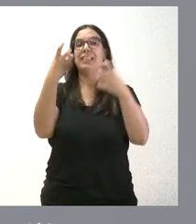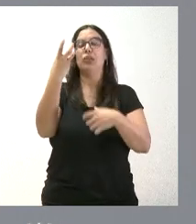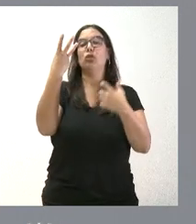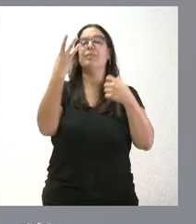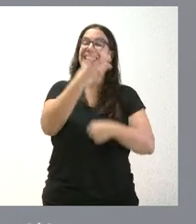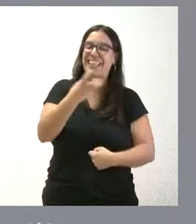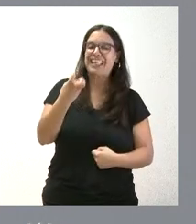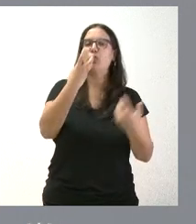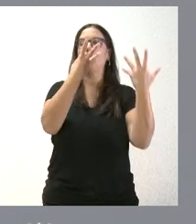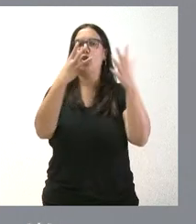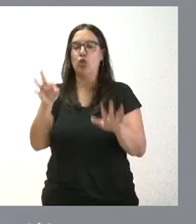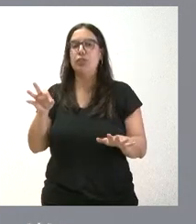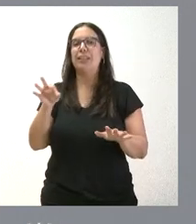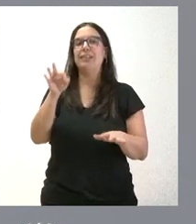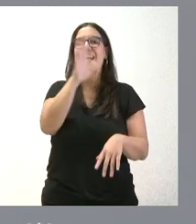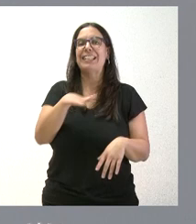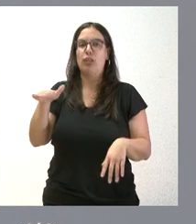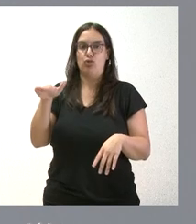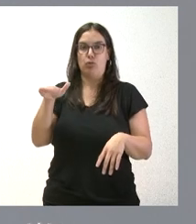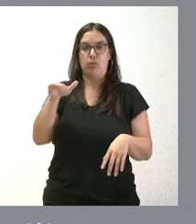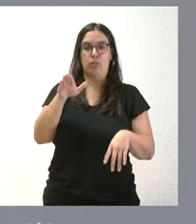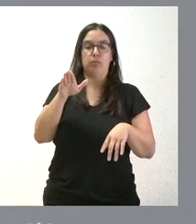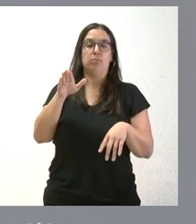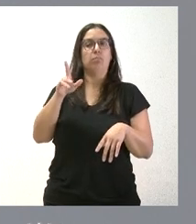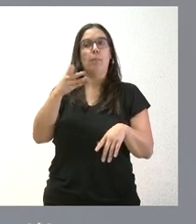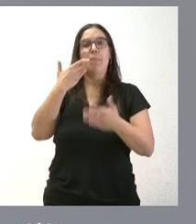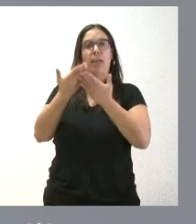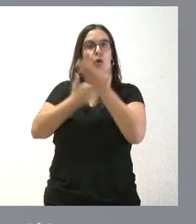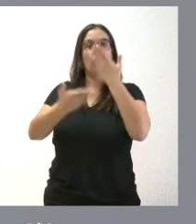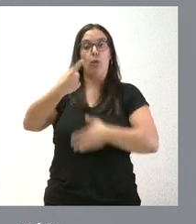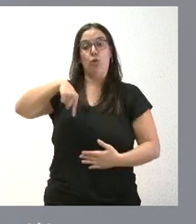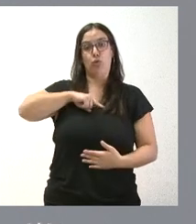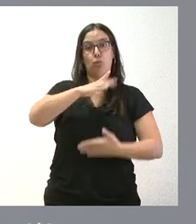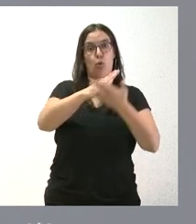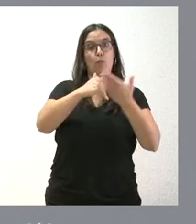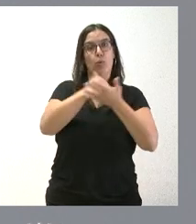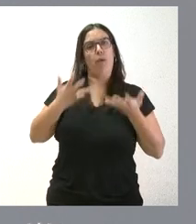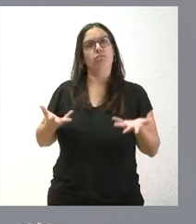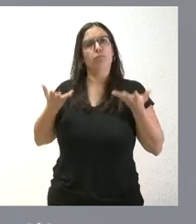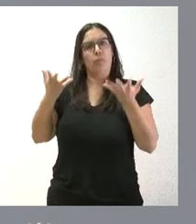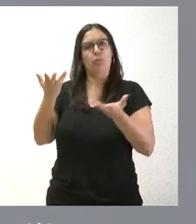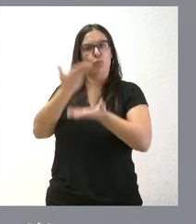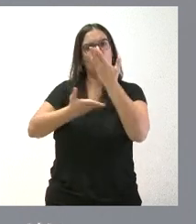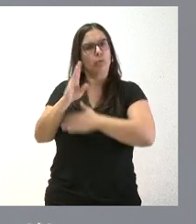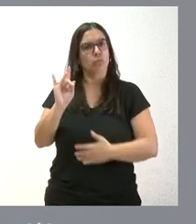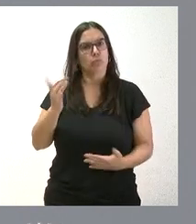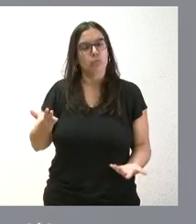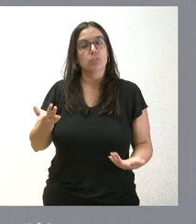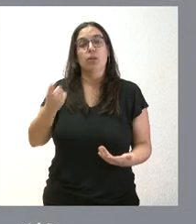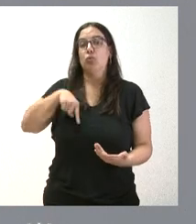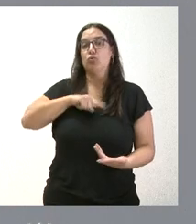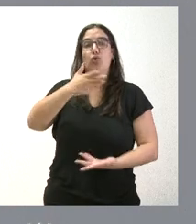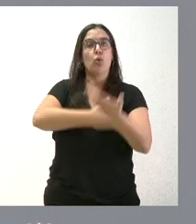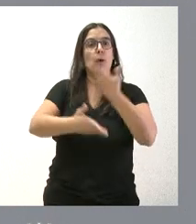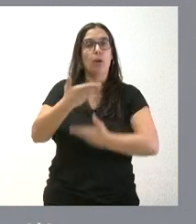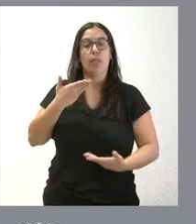pedía la colaboración de las comunidades autónomas. Nosotros, como Castilla y León y como comunidad, hemos ofrecido esa colaboración y nuestra colaboración